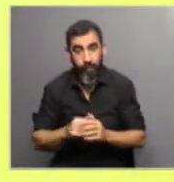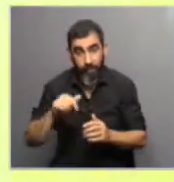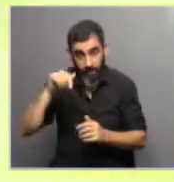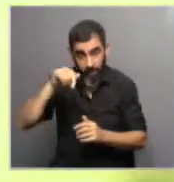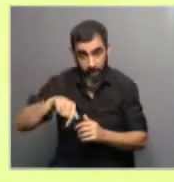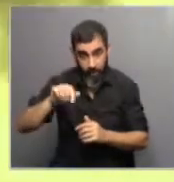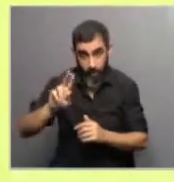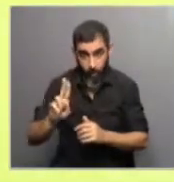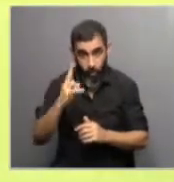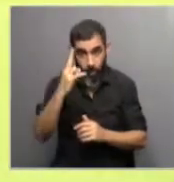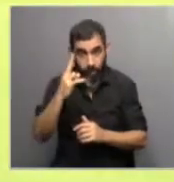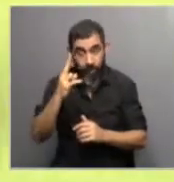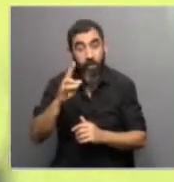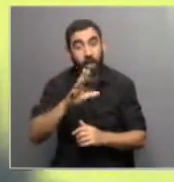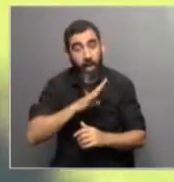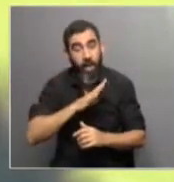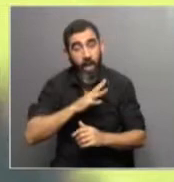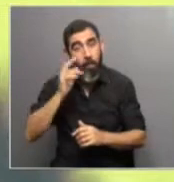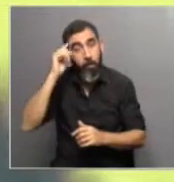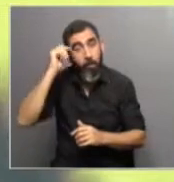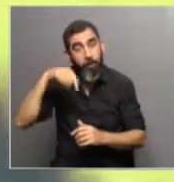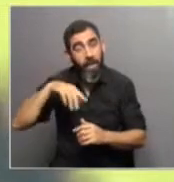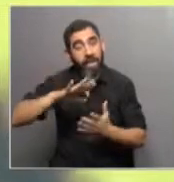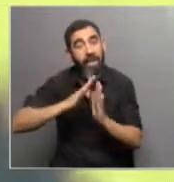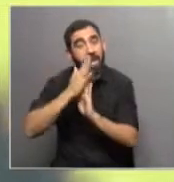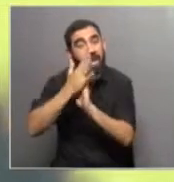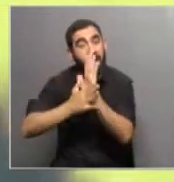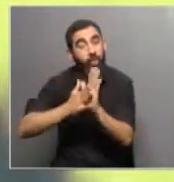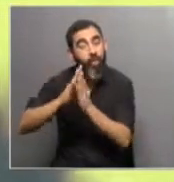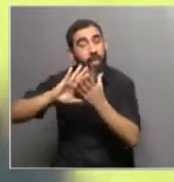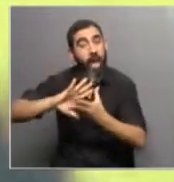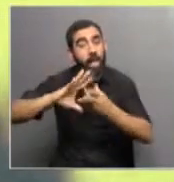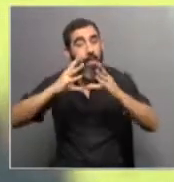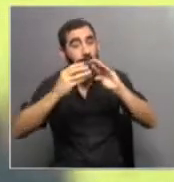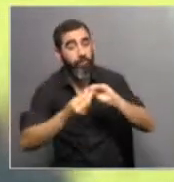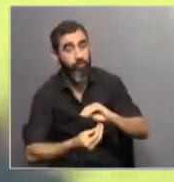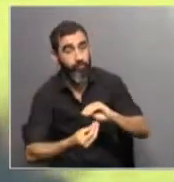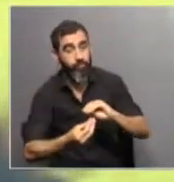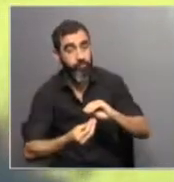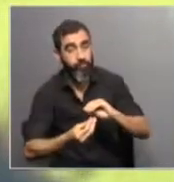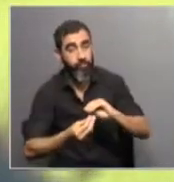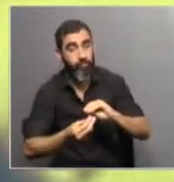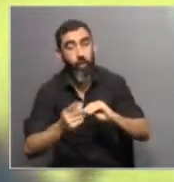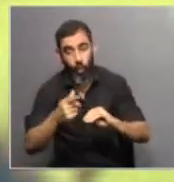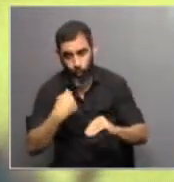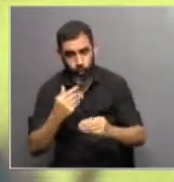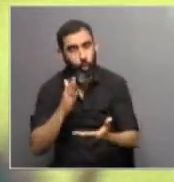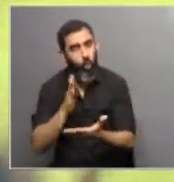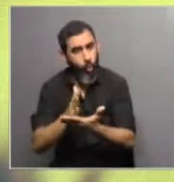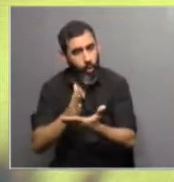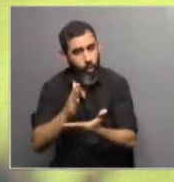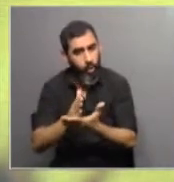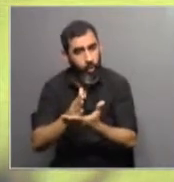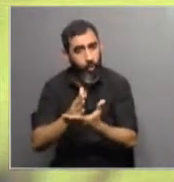Uruguay existen los planes nacionales de adaptación que se están desarrollando. Nosotros hemos colaborado en el Plan